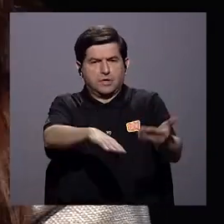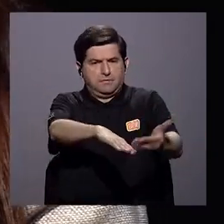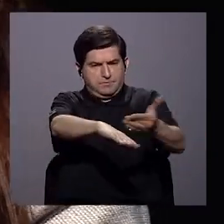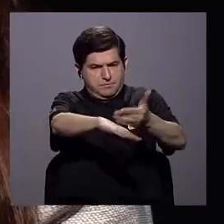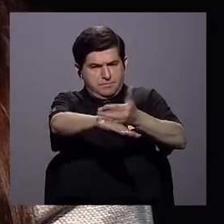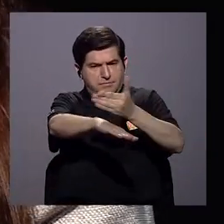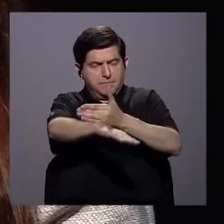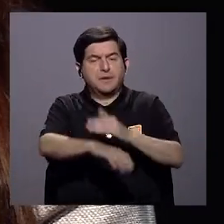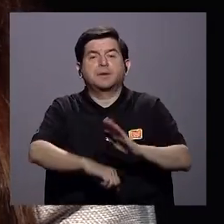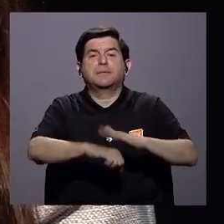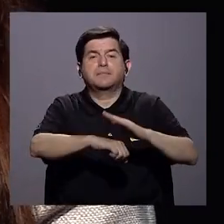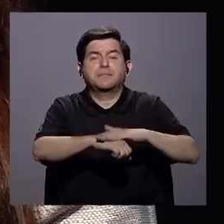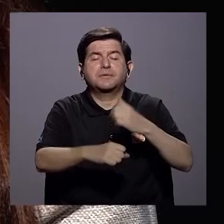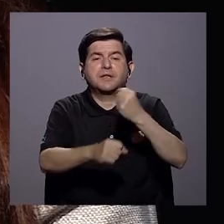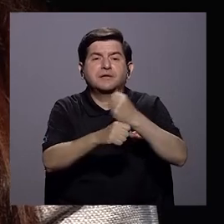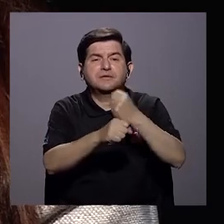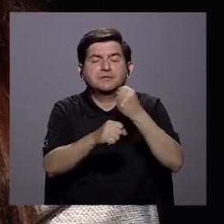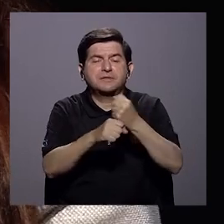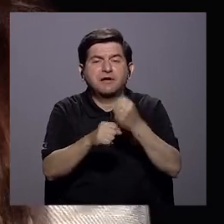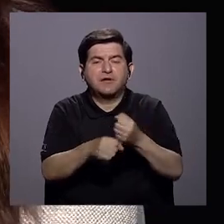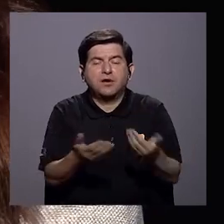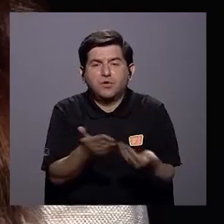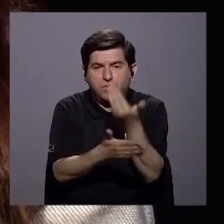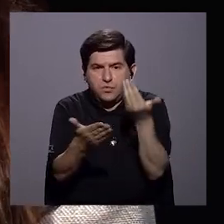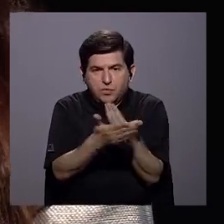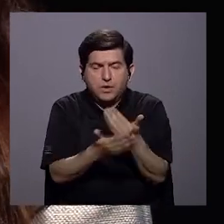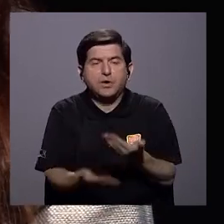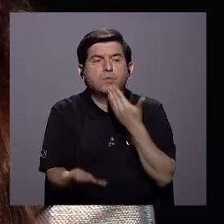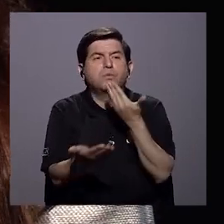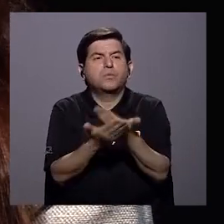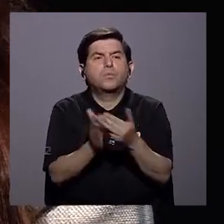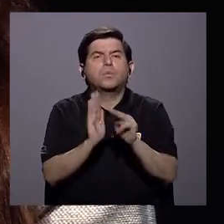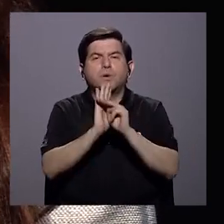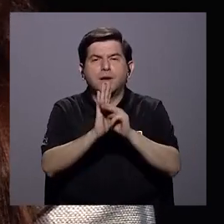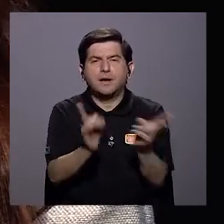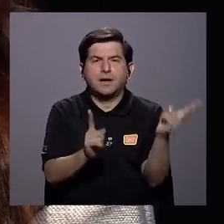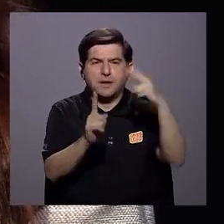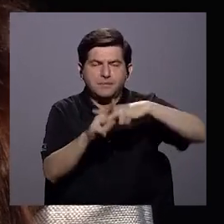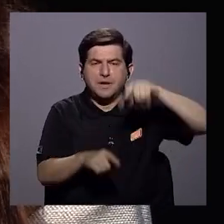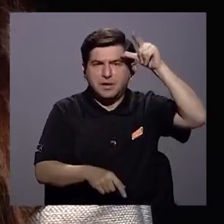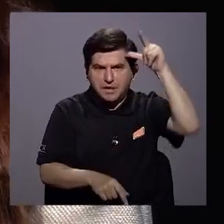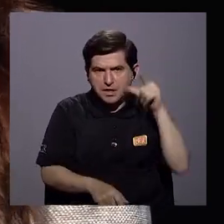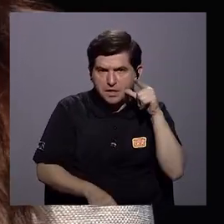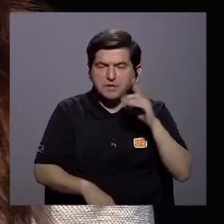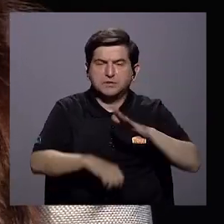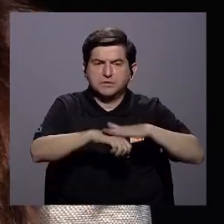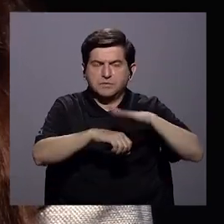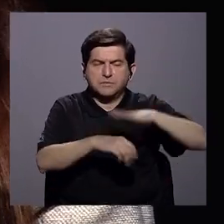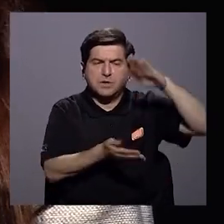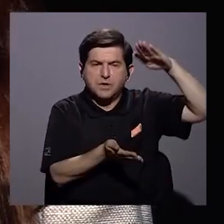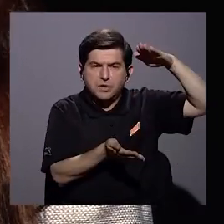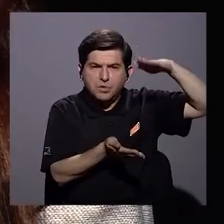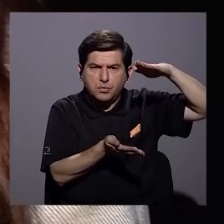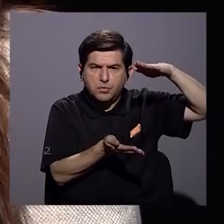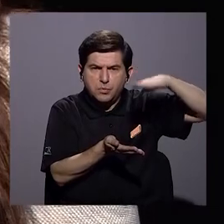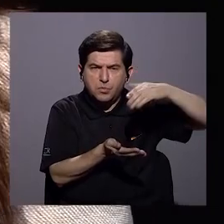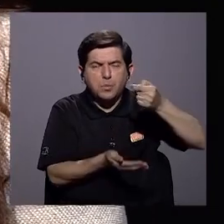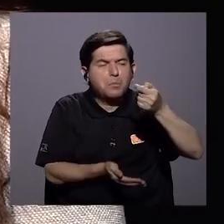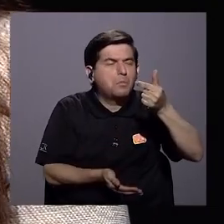para que también eso nos permita generar empleo. Hemos tenido un muy buen modelo de aplicación en Limón y eso nos ha permitido bajar